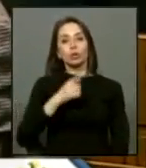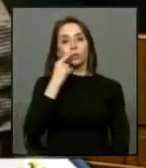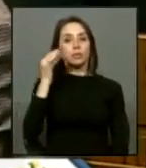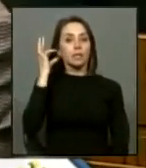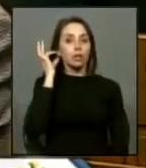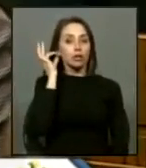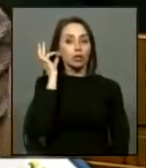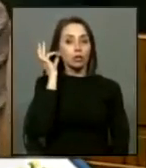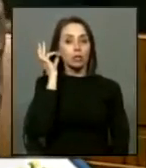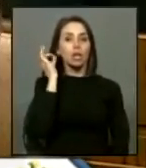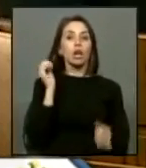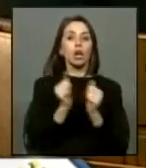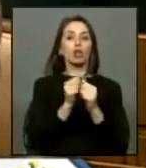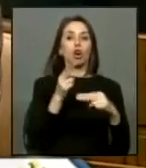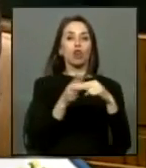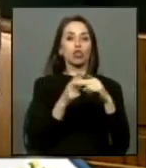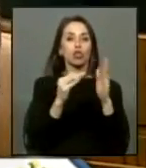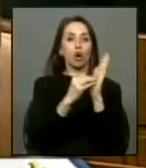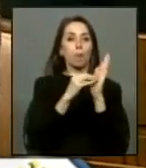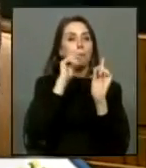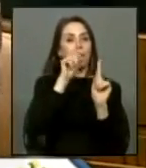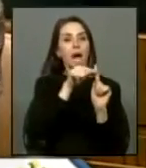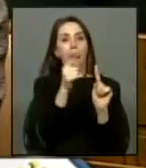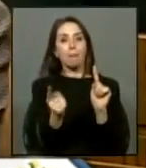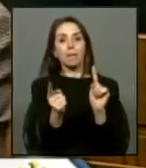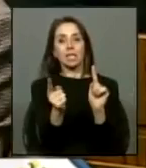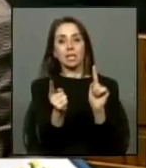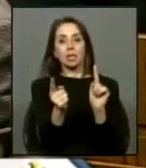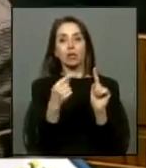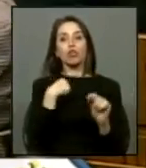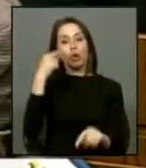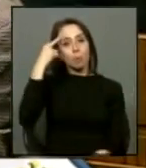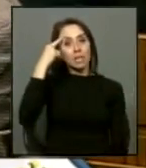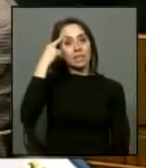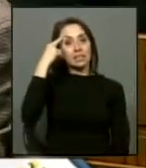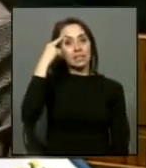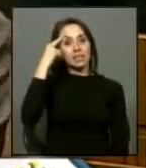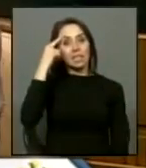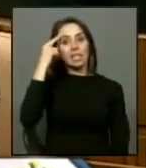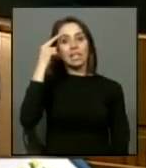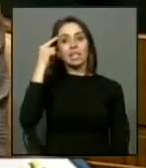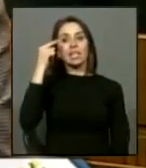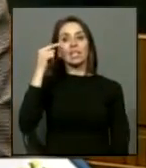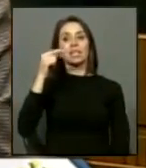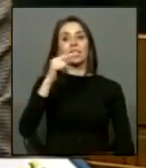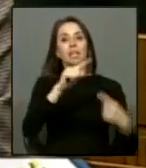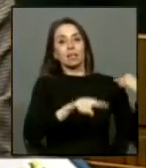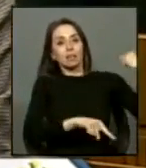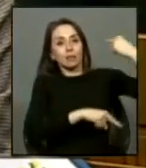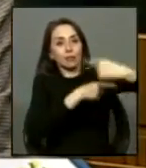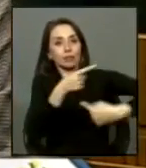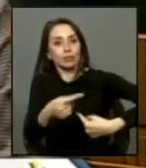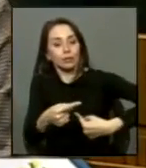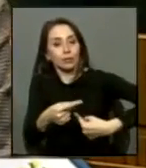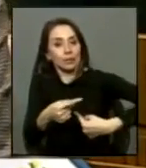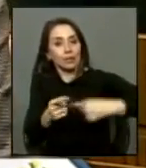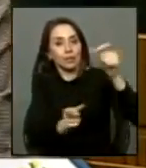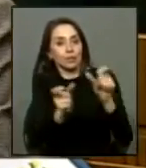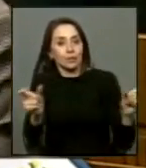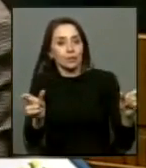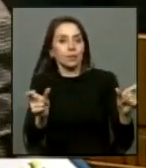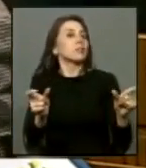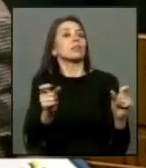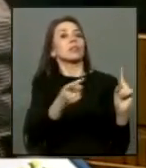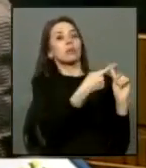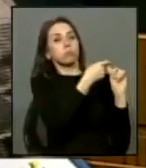con nombre y con apellido pensé que tocaba que la civilización que venía se hiciera cargo de esas